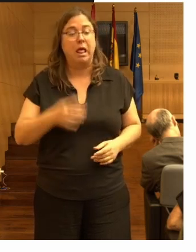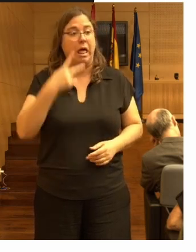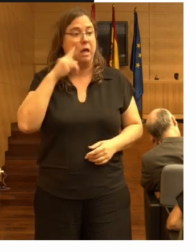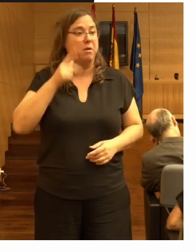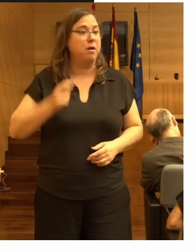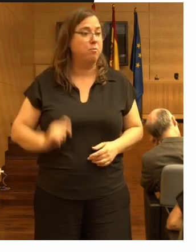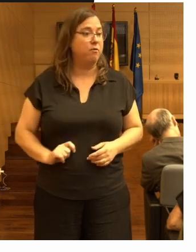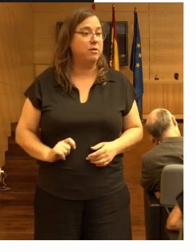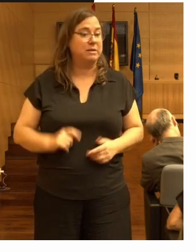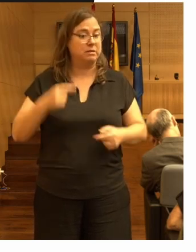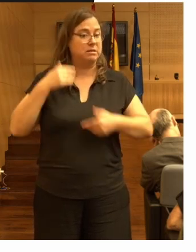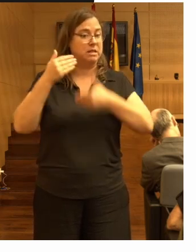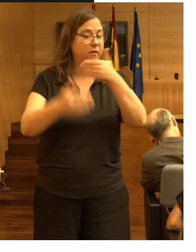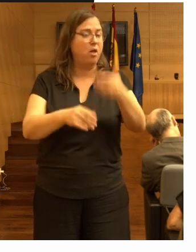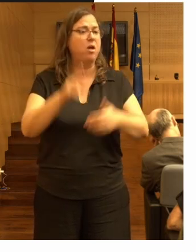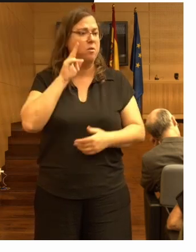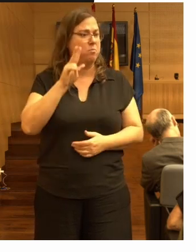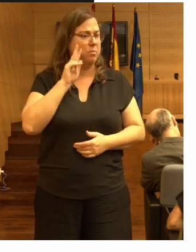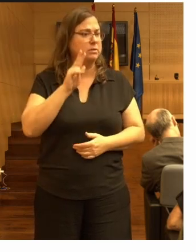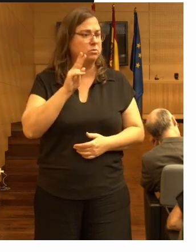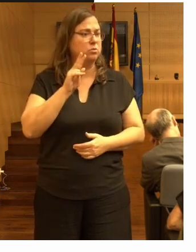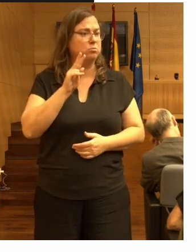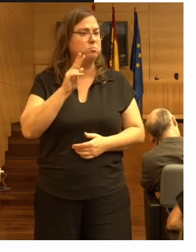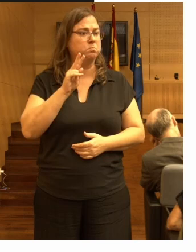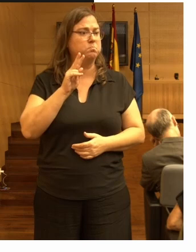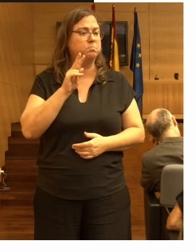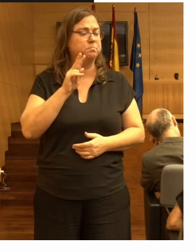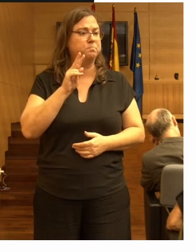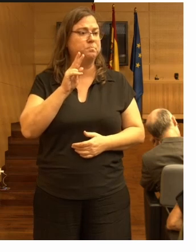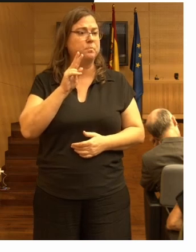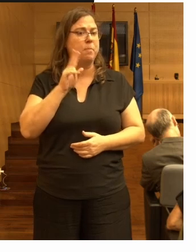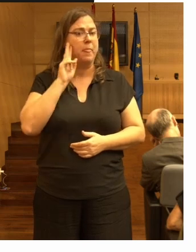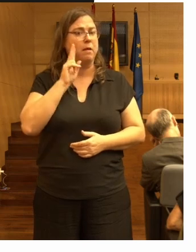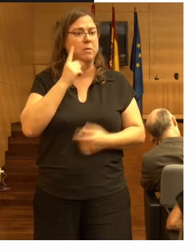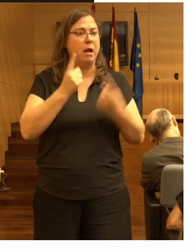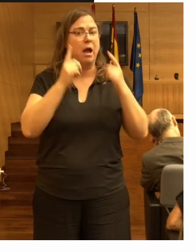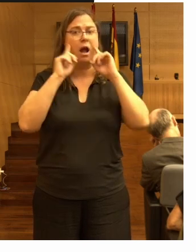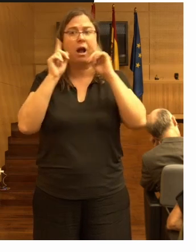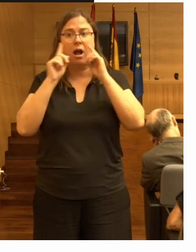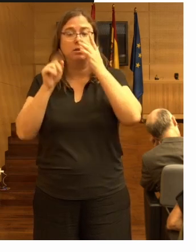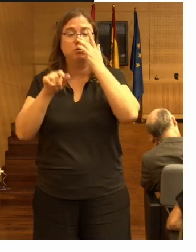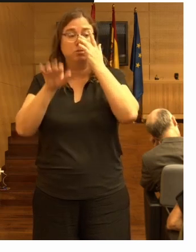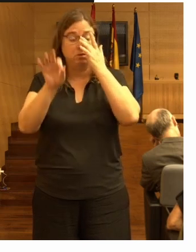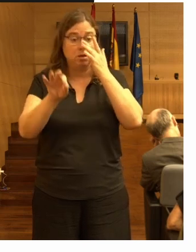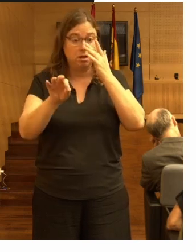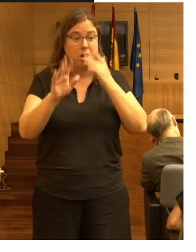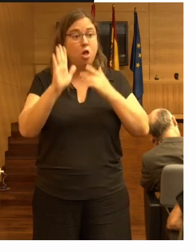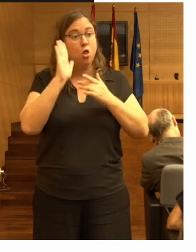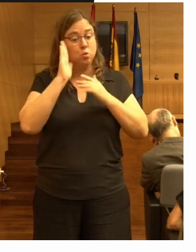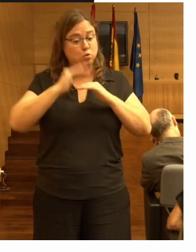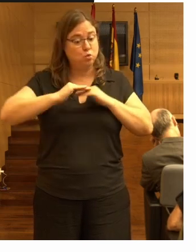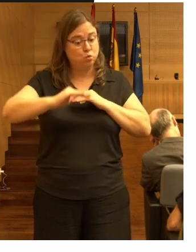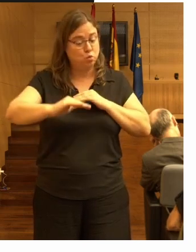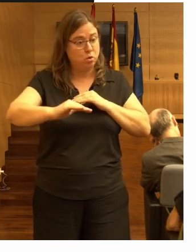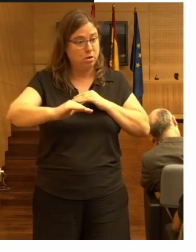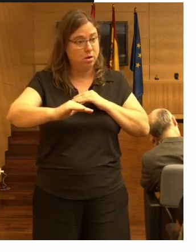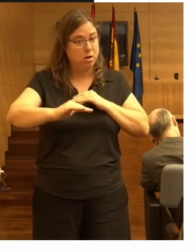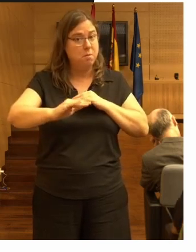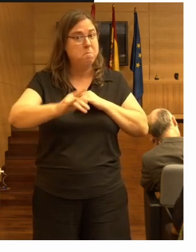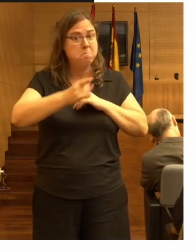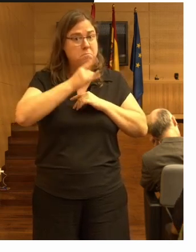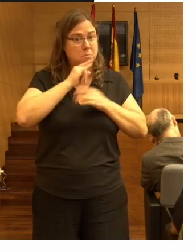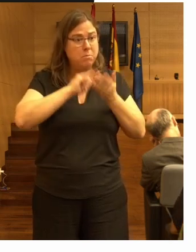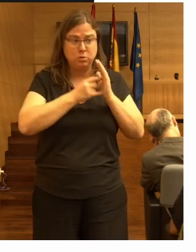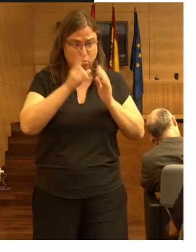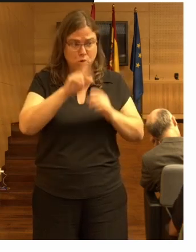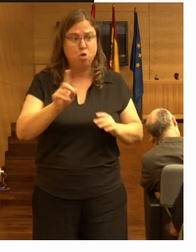profesional en mi trayectoria hemos visto una serie de casos en los que esto no era una mala solución